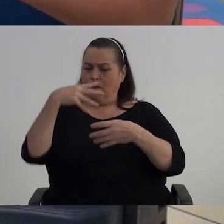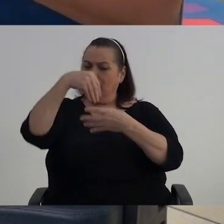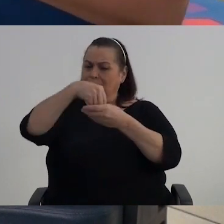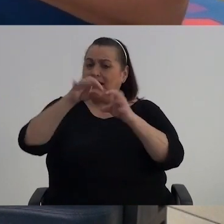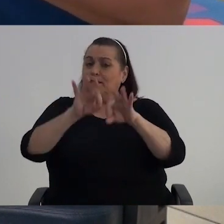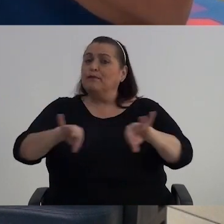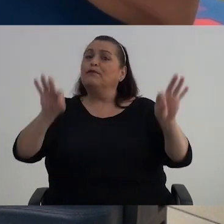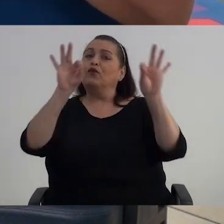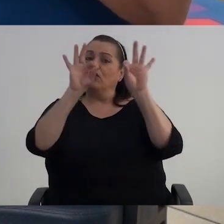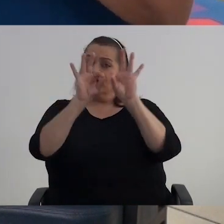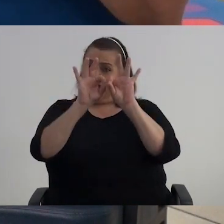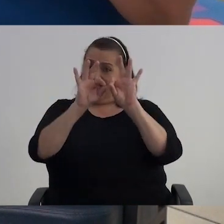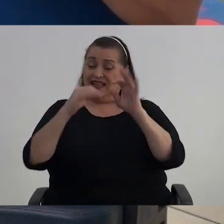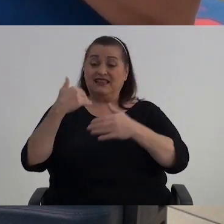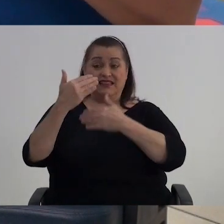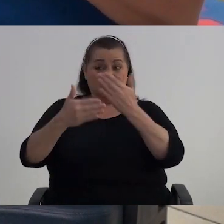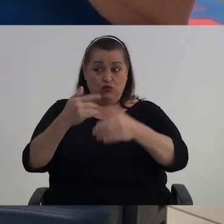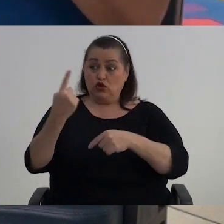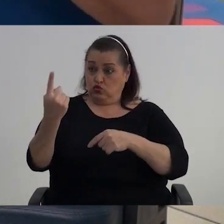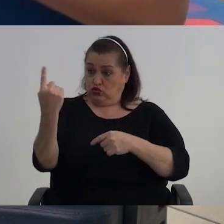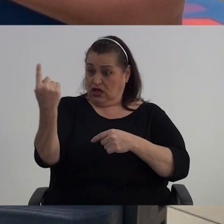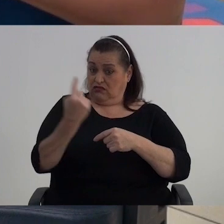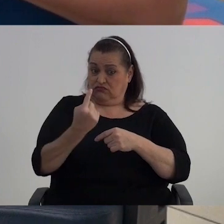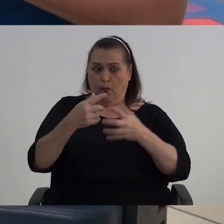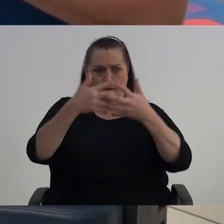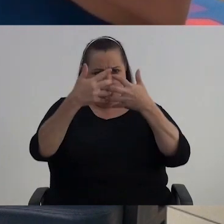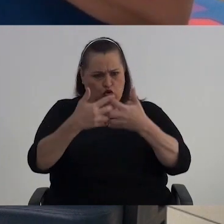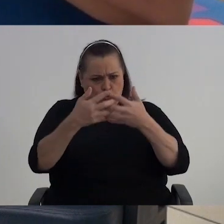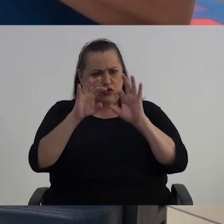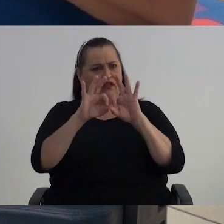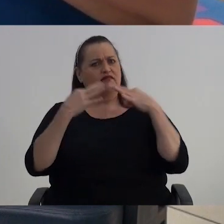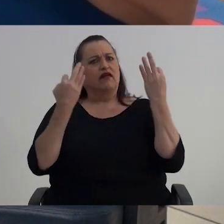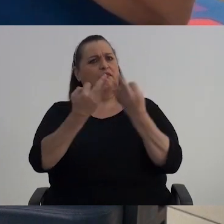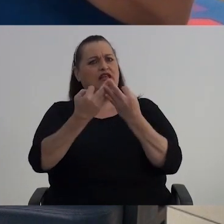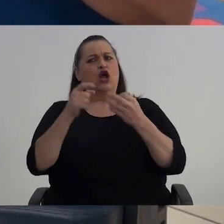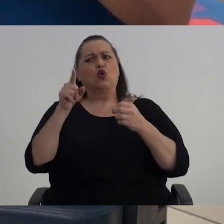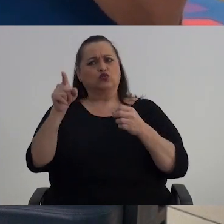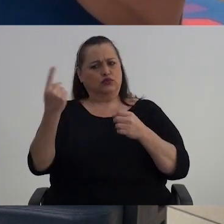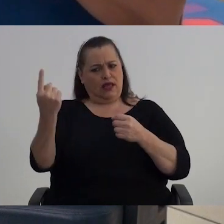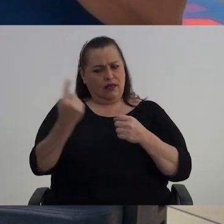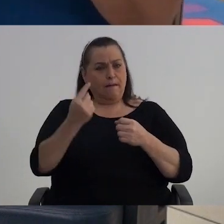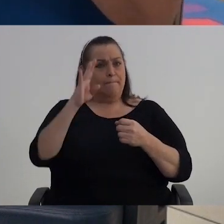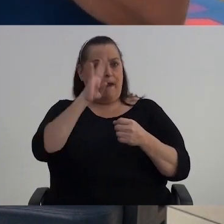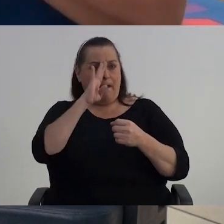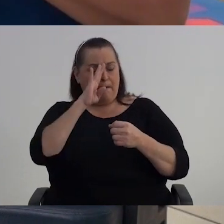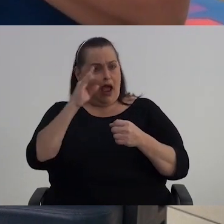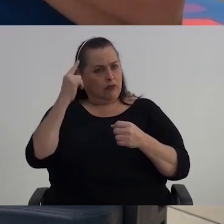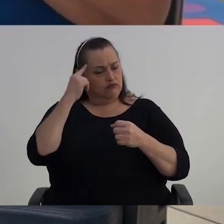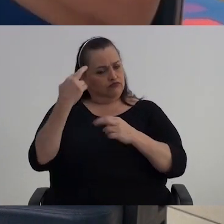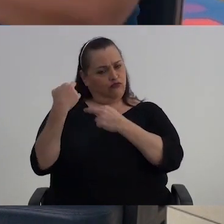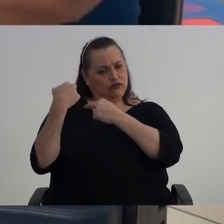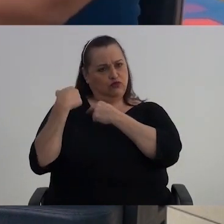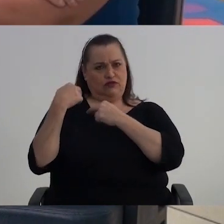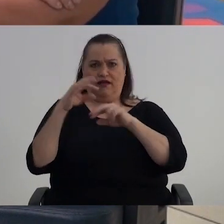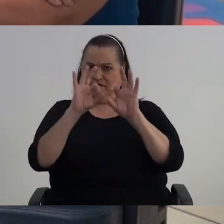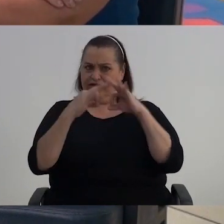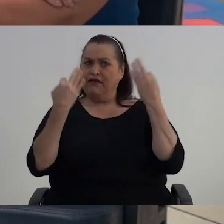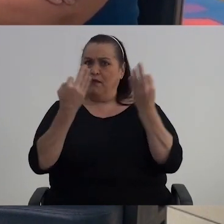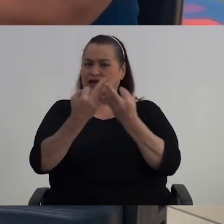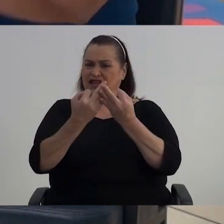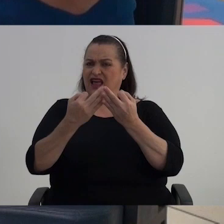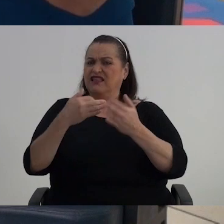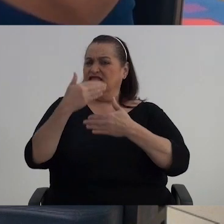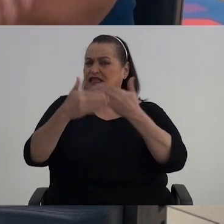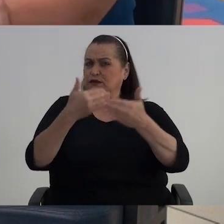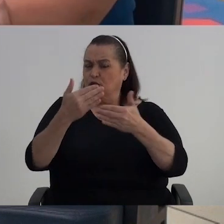parte importante Porque después de que fuiste el motor de esa familia Muchas veces fuiste madre y cabeza de familia Y de un pronto a otro resulta que